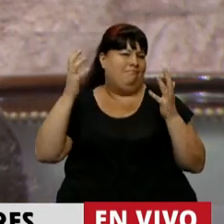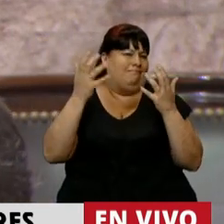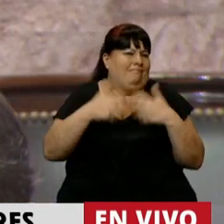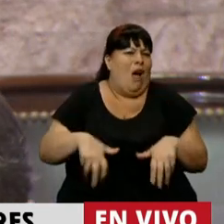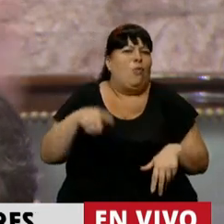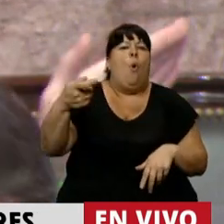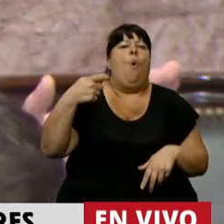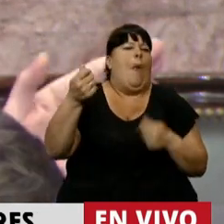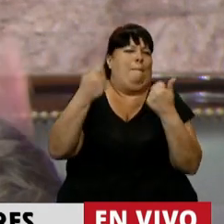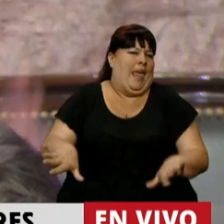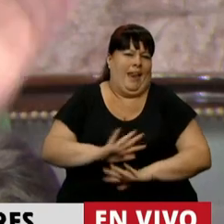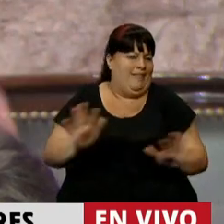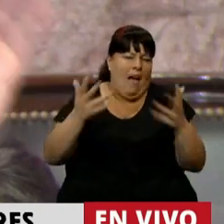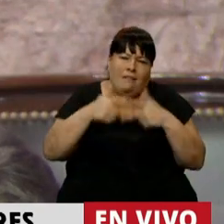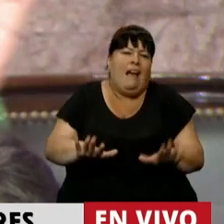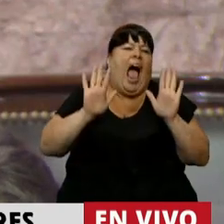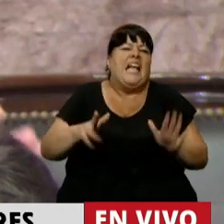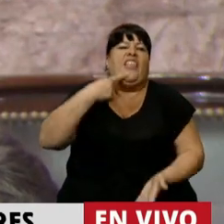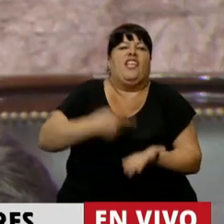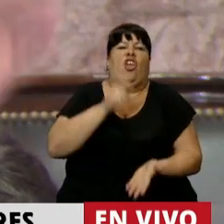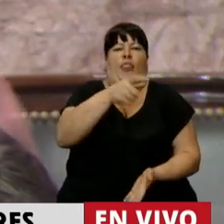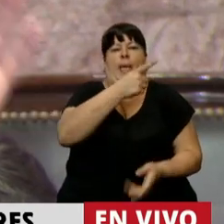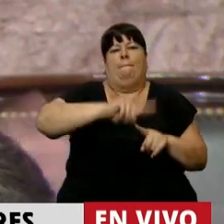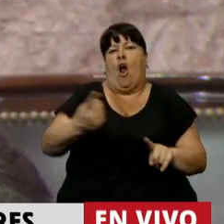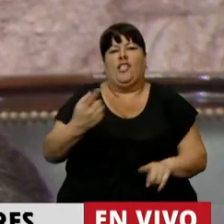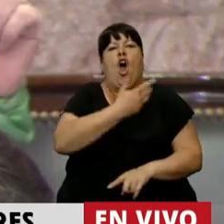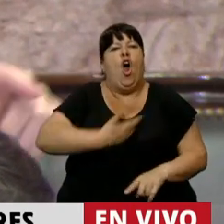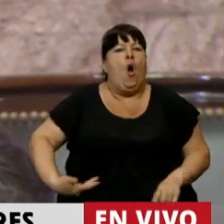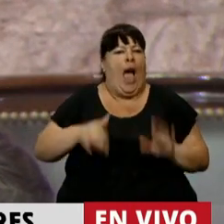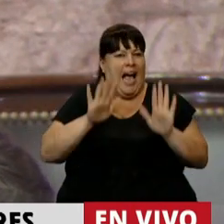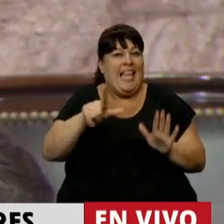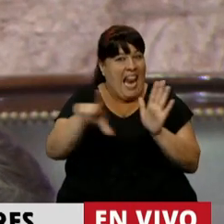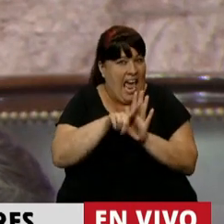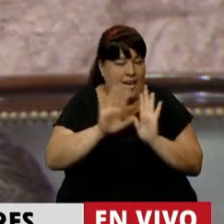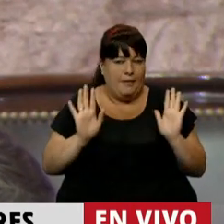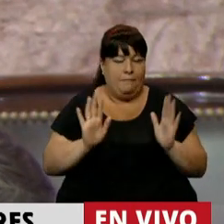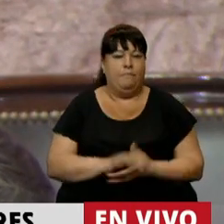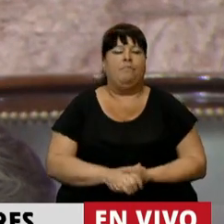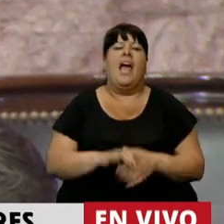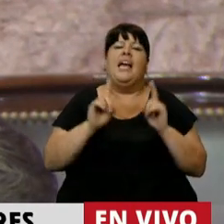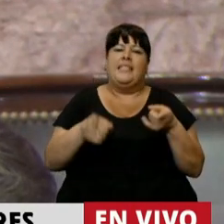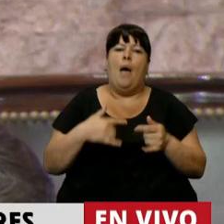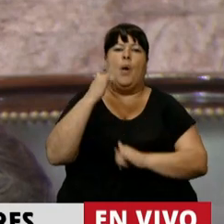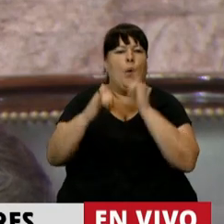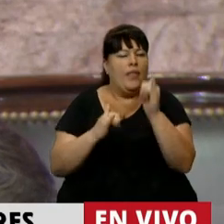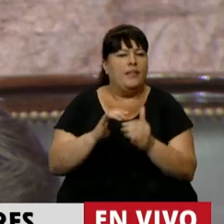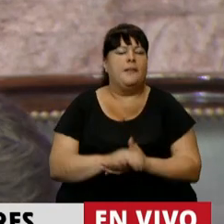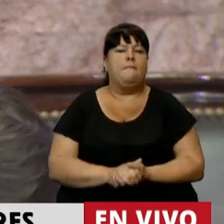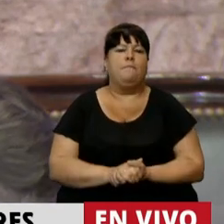claramente los jubilados van a perder. Esa es la decisión política de este gobierno con esta ley. También quiero decir